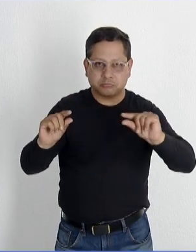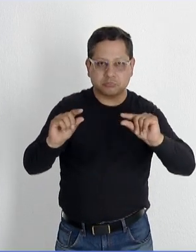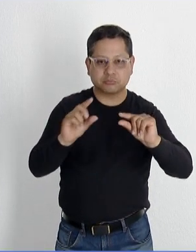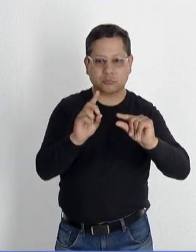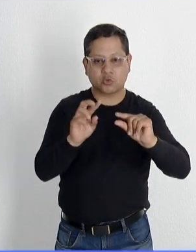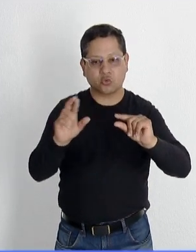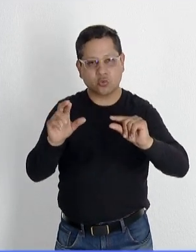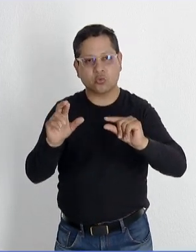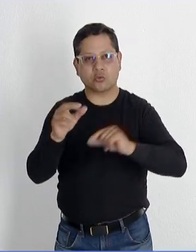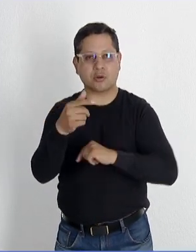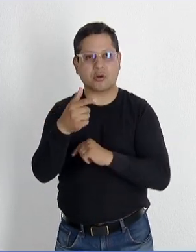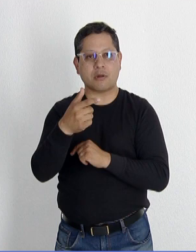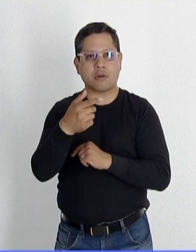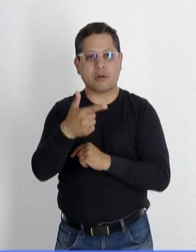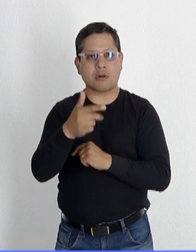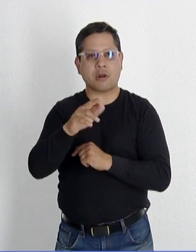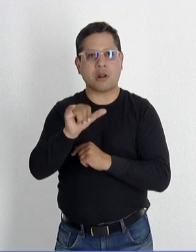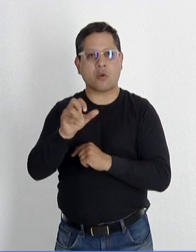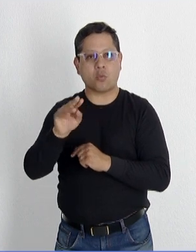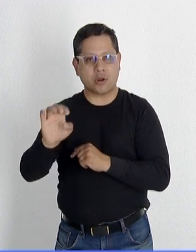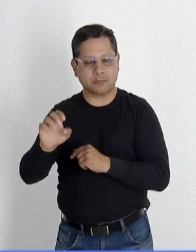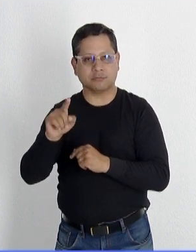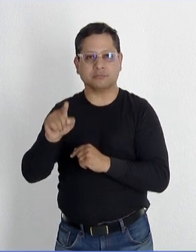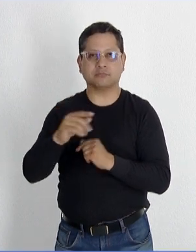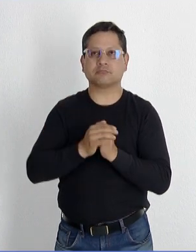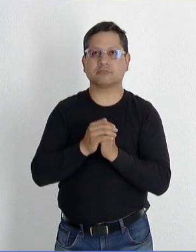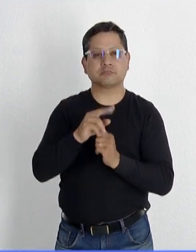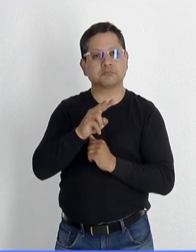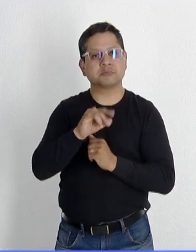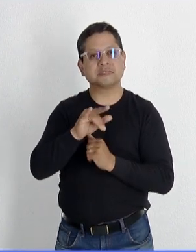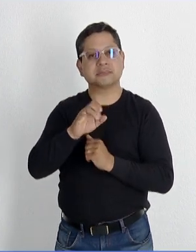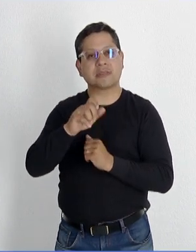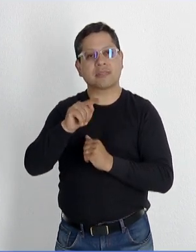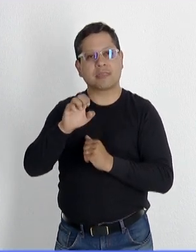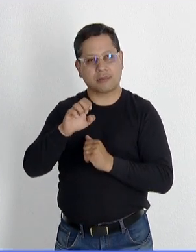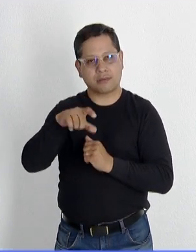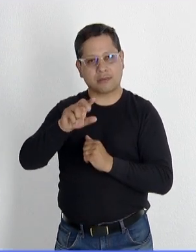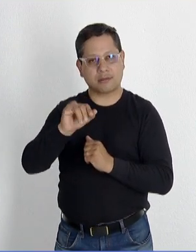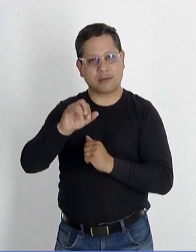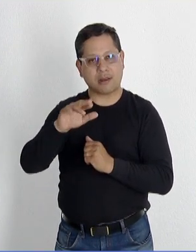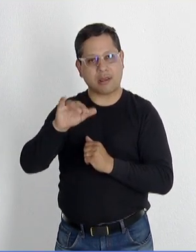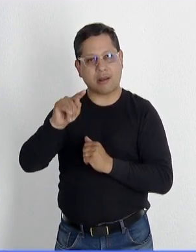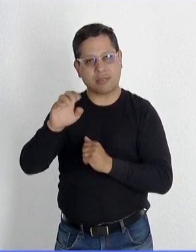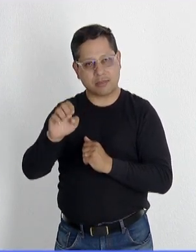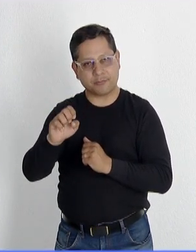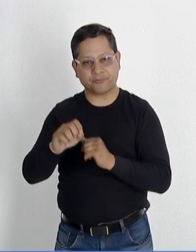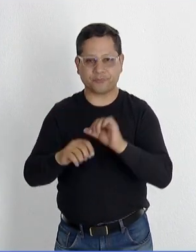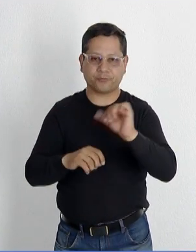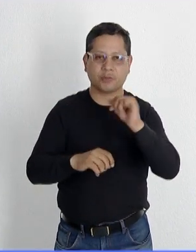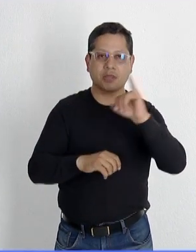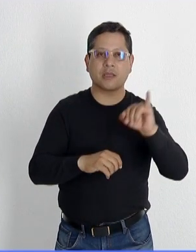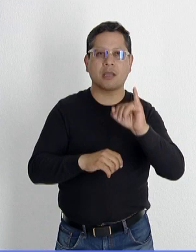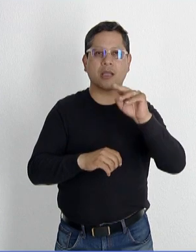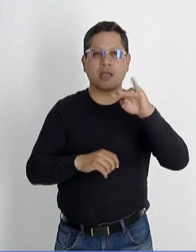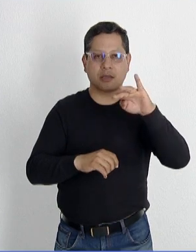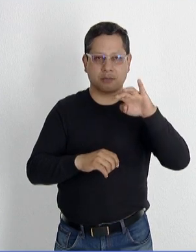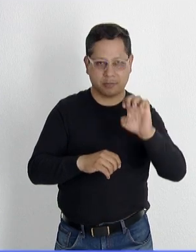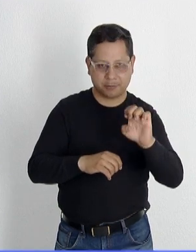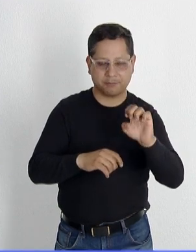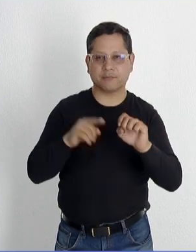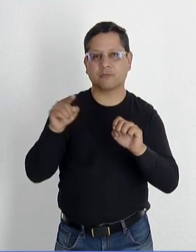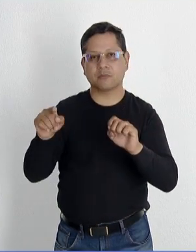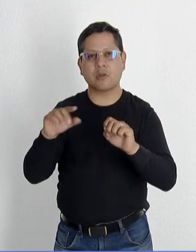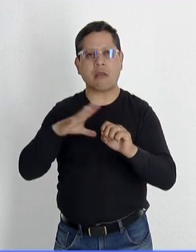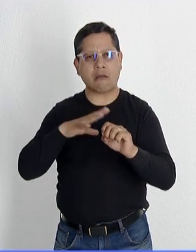nuevos, está el doctor Graue en uno de los textos preliminares, Vicente Quirarte, y se suma también al de Jaime Urrutia, que ya